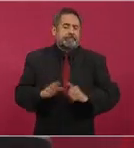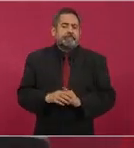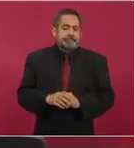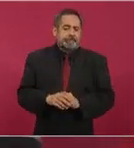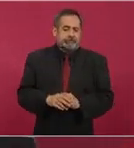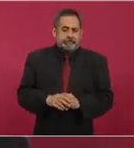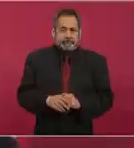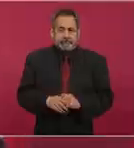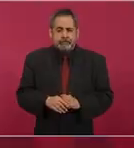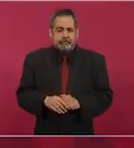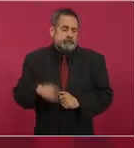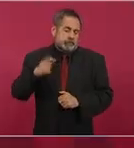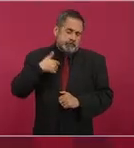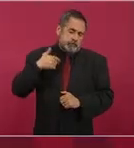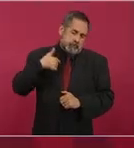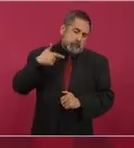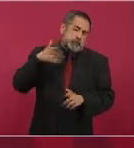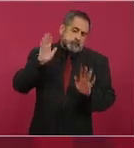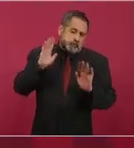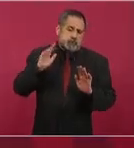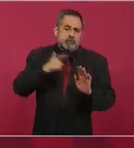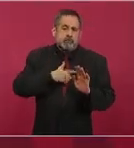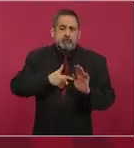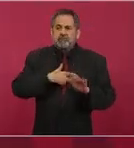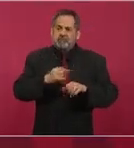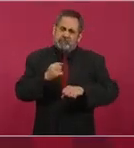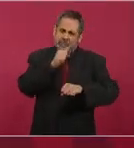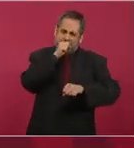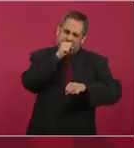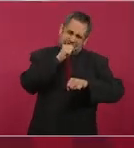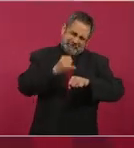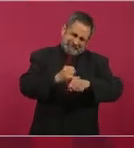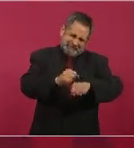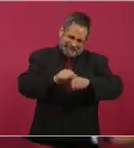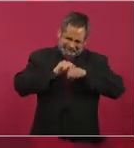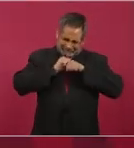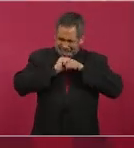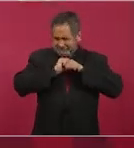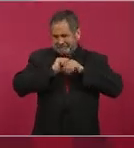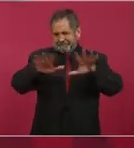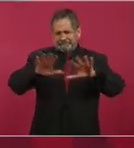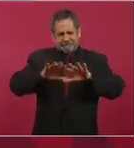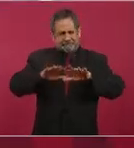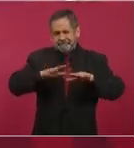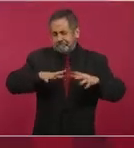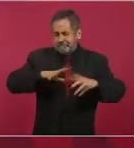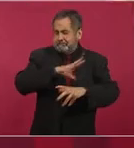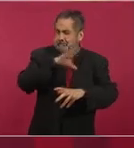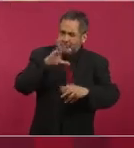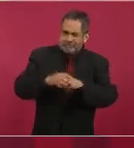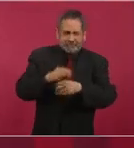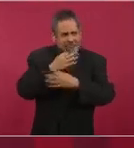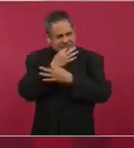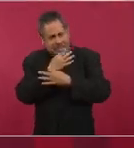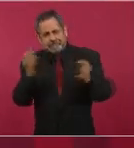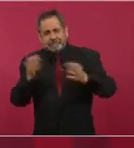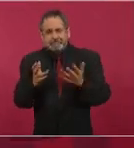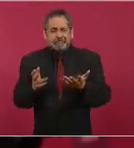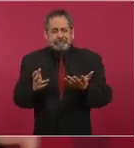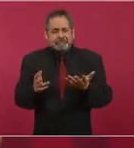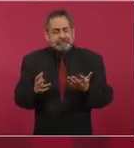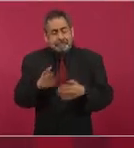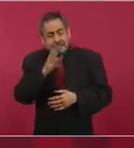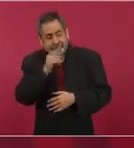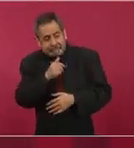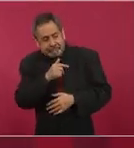Habíamos deseado que se diera una difusión completa, plena, pero no fue